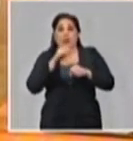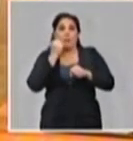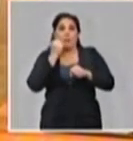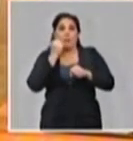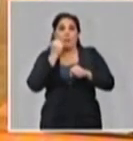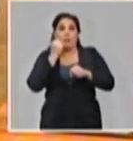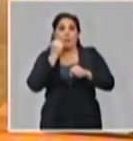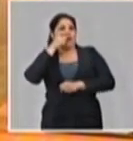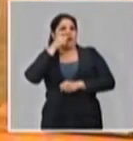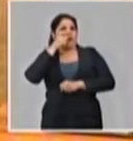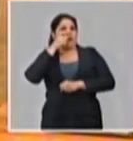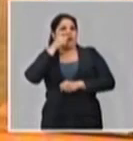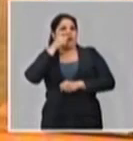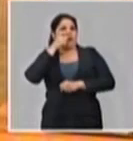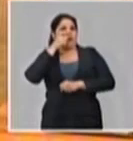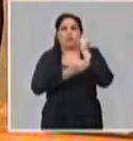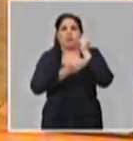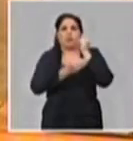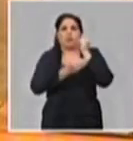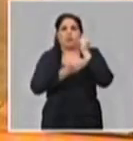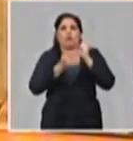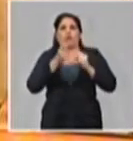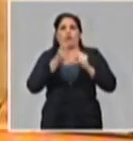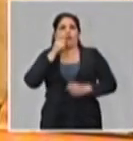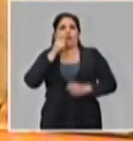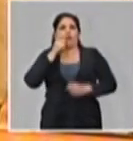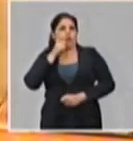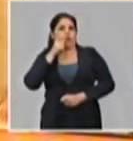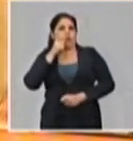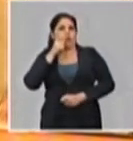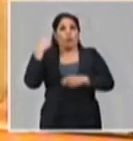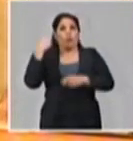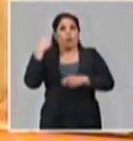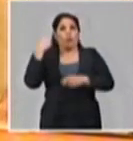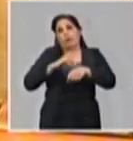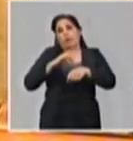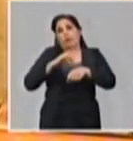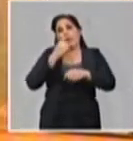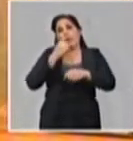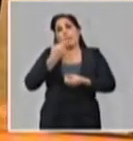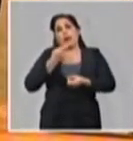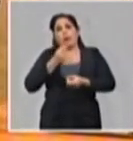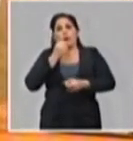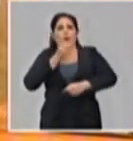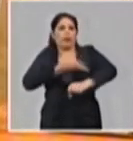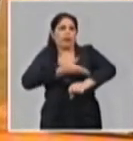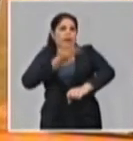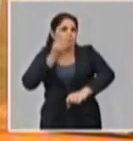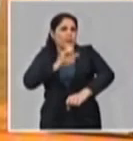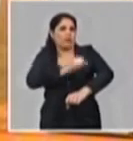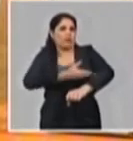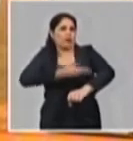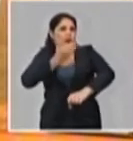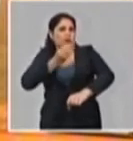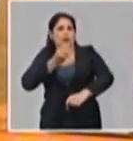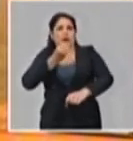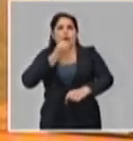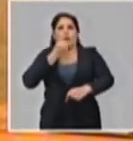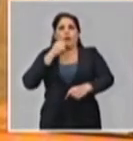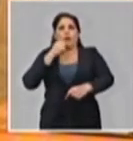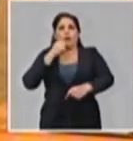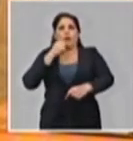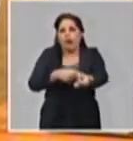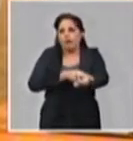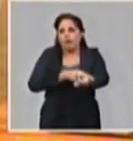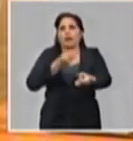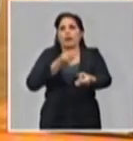diferenciada a este grupo que concomita otras enfermedades con la presencia del virus. En